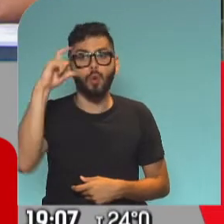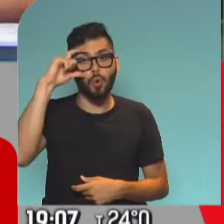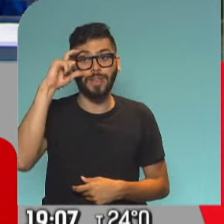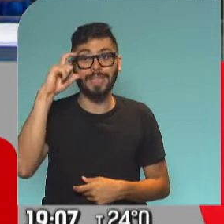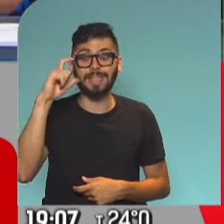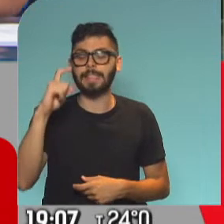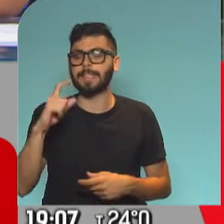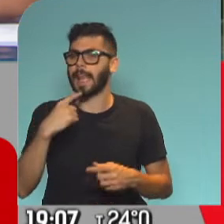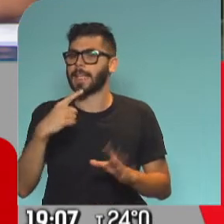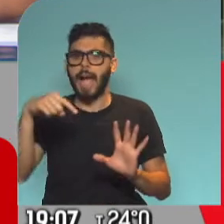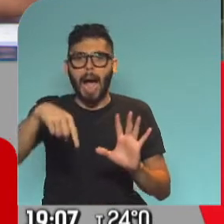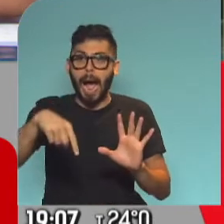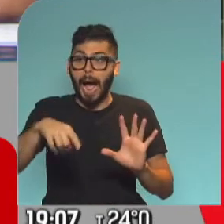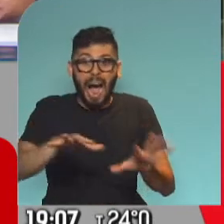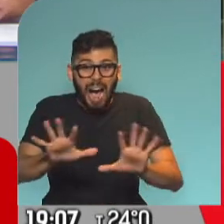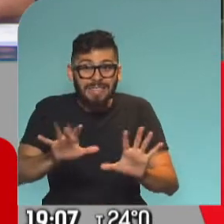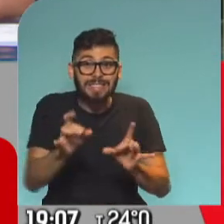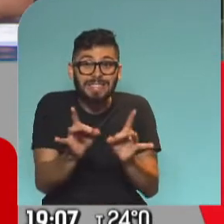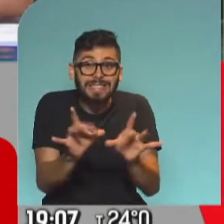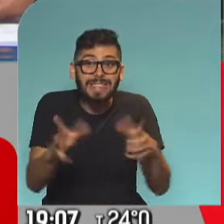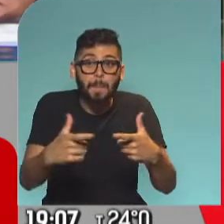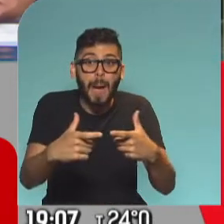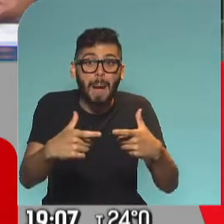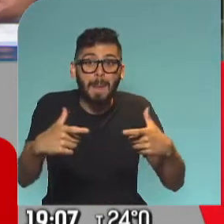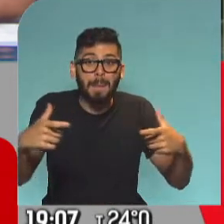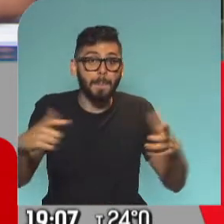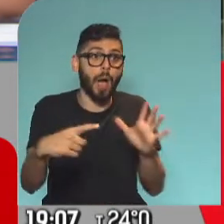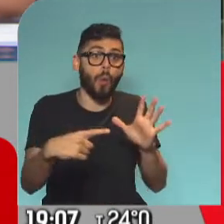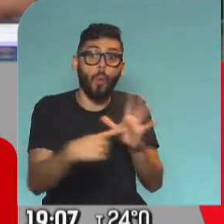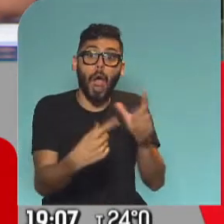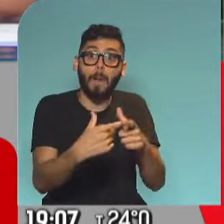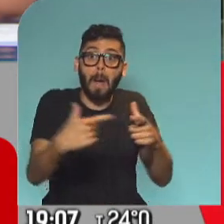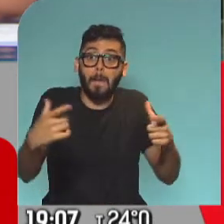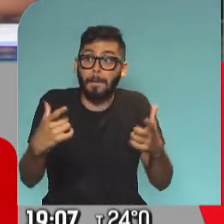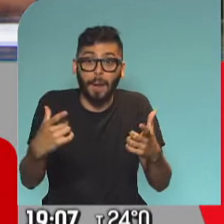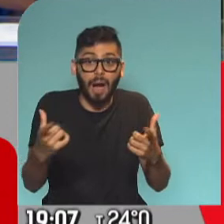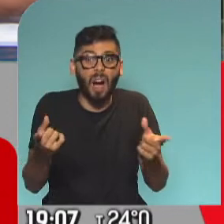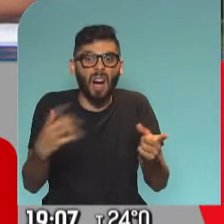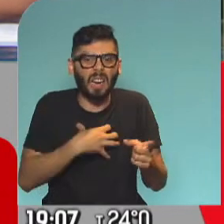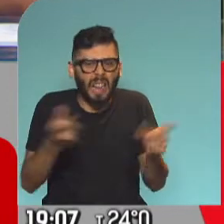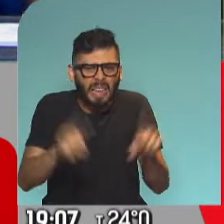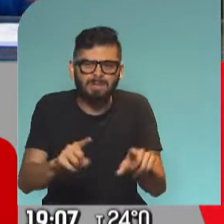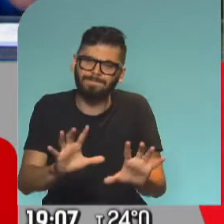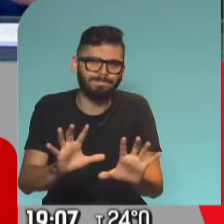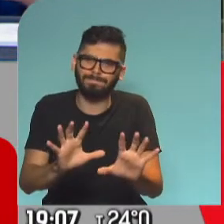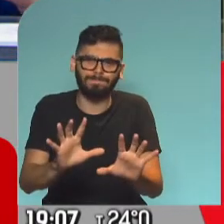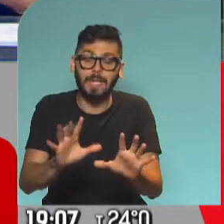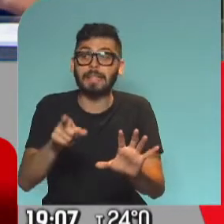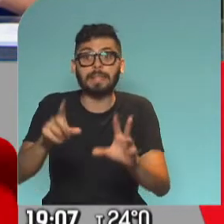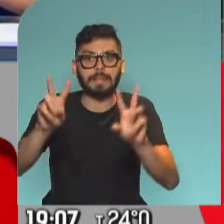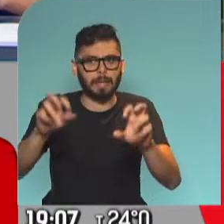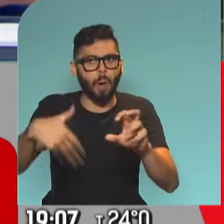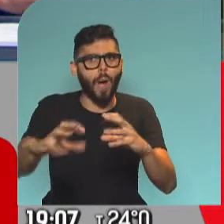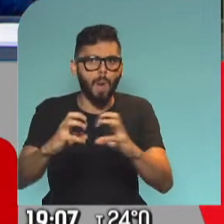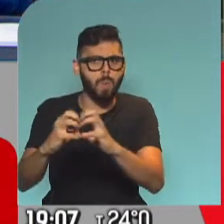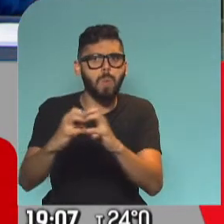la presencialidad en este panorama de aumento de casos, de aumento de casos en la Ciudad de Buenos Aires. Así que tenemos esa discusión que se viene. Trota